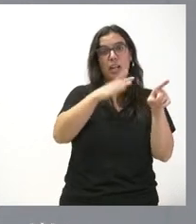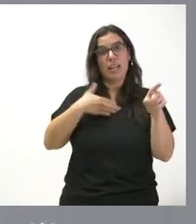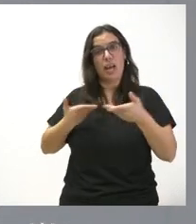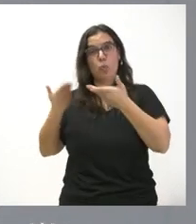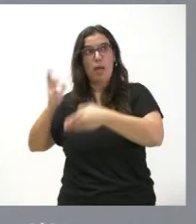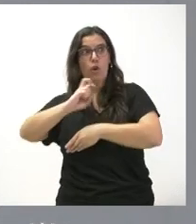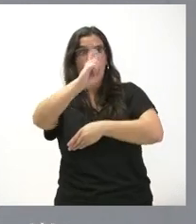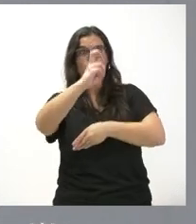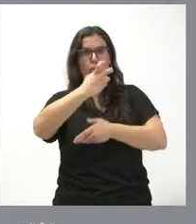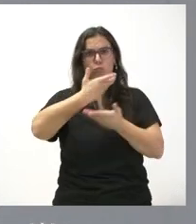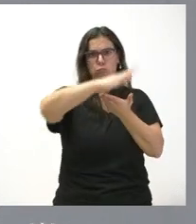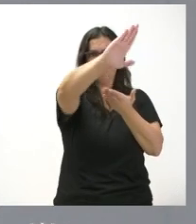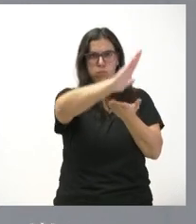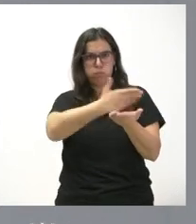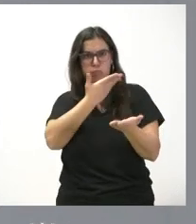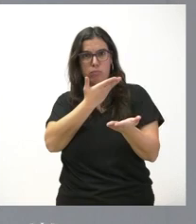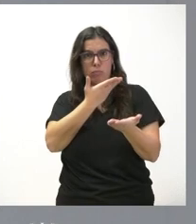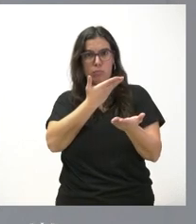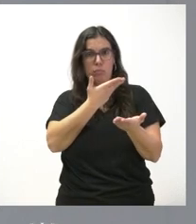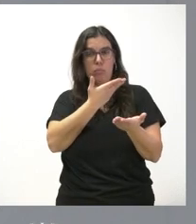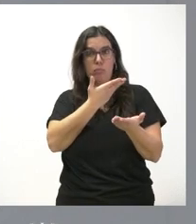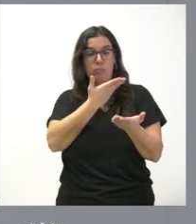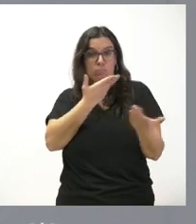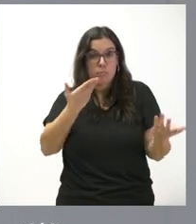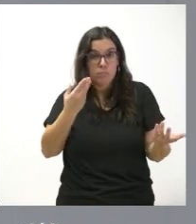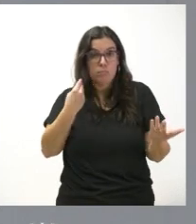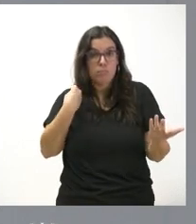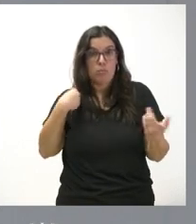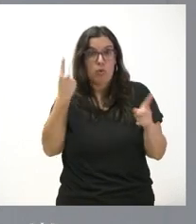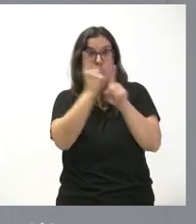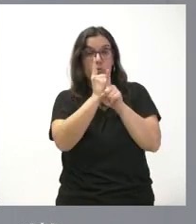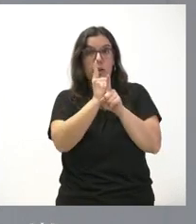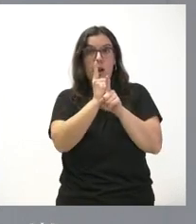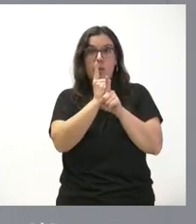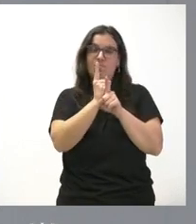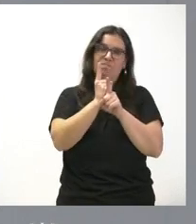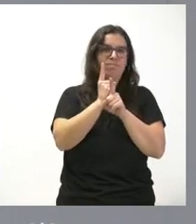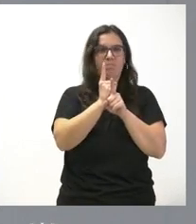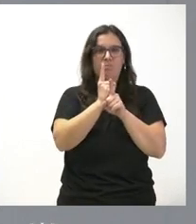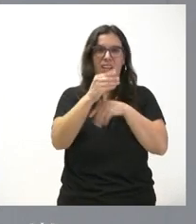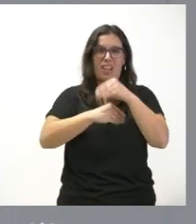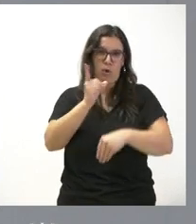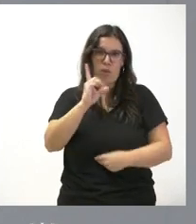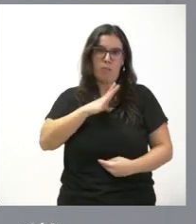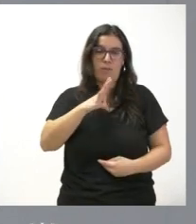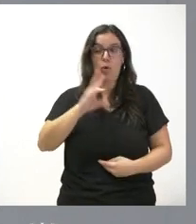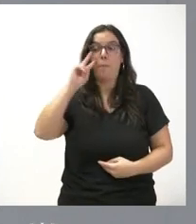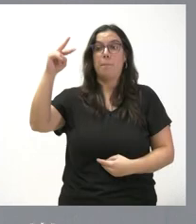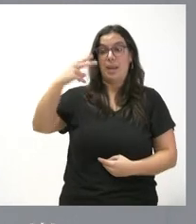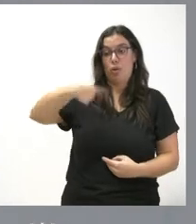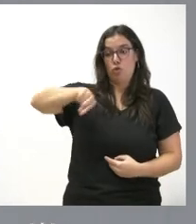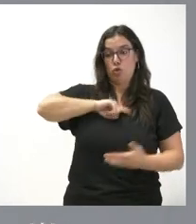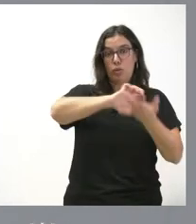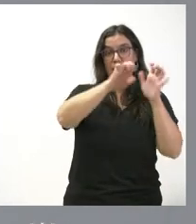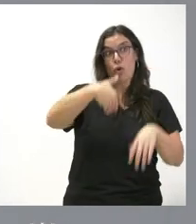y otros territorios de España que están extramuro contra los que quiere gobernar que no se convierta a una realidad que nos vea Castilla y León y al resto de